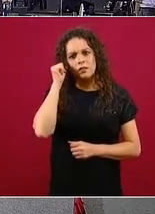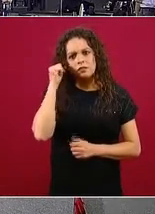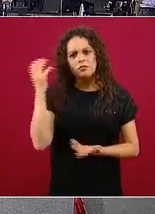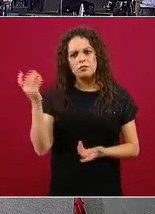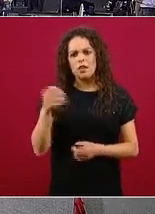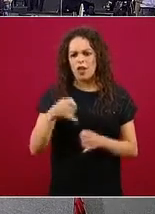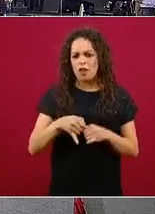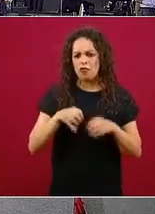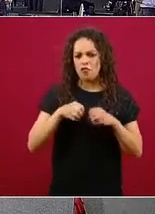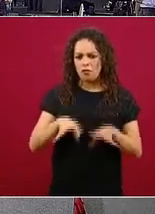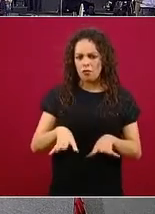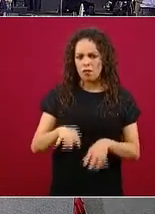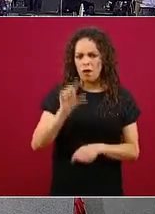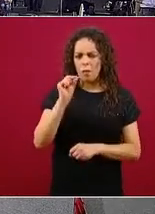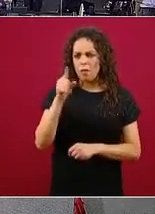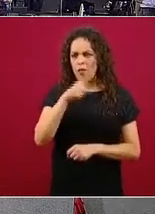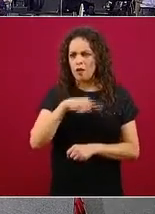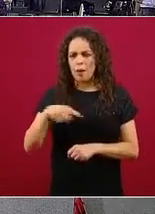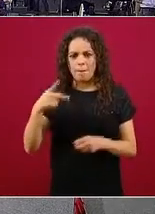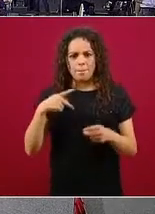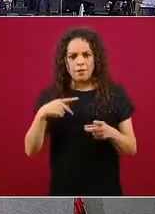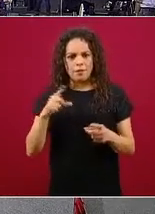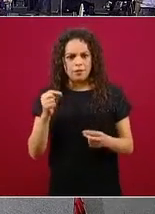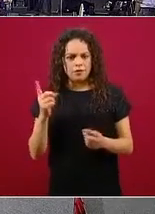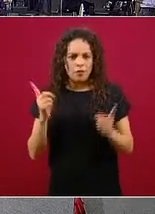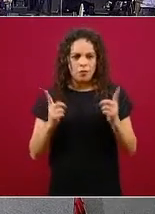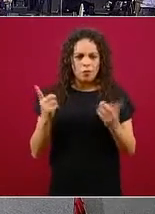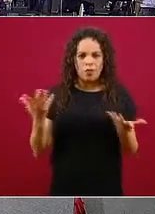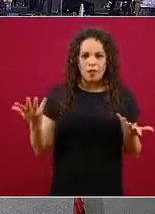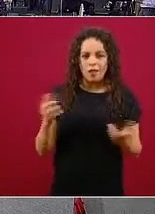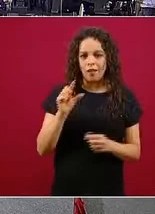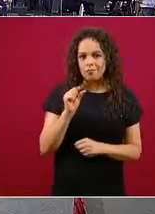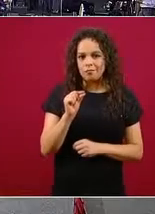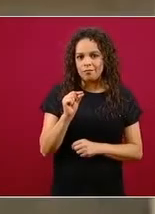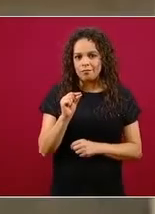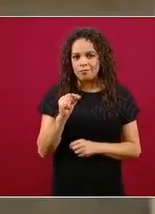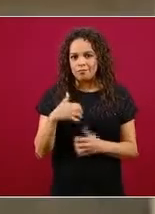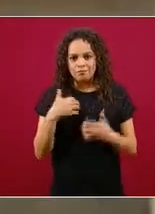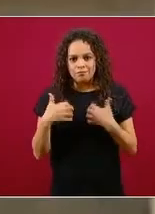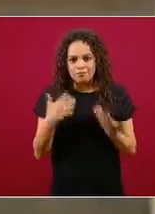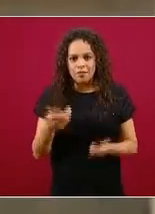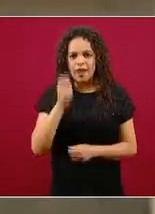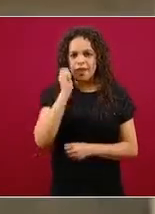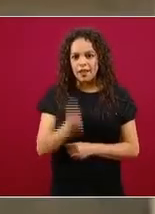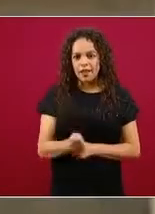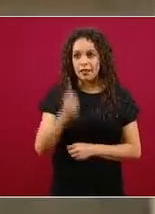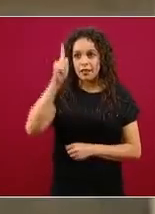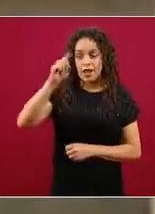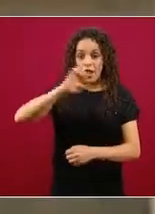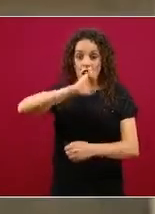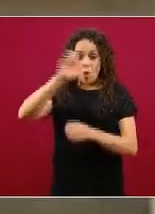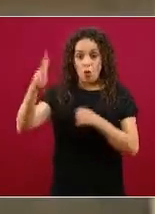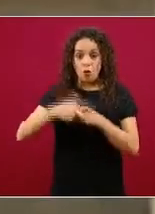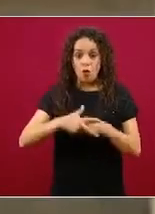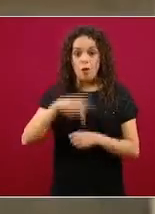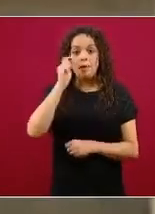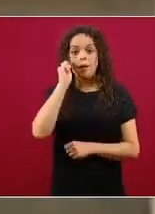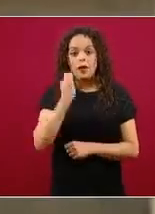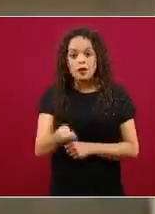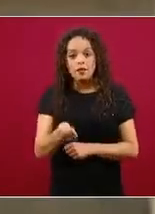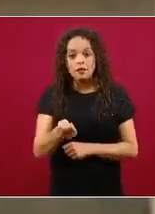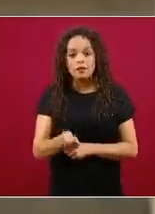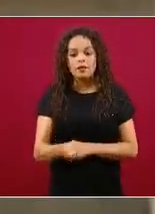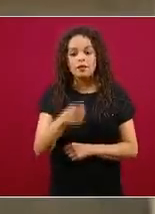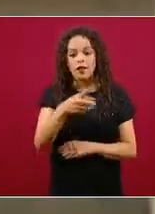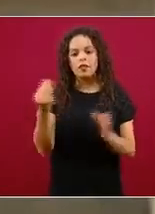información que surgió en Europa sobre que el tipo de investigación de que el tipo de sangre tipo